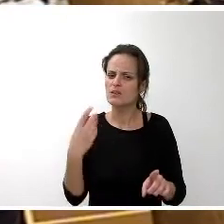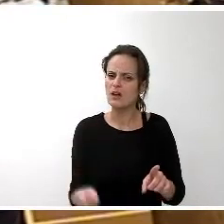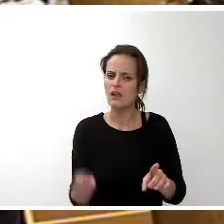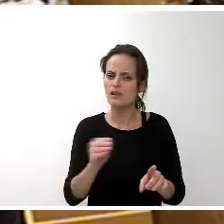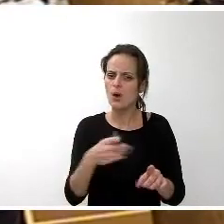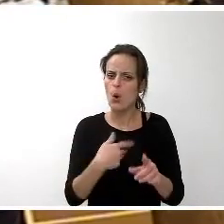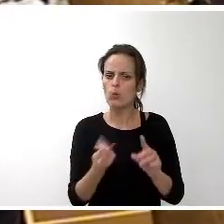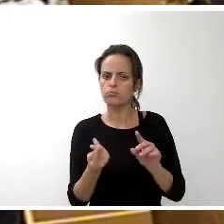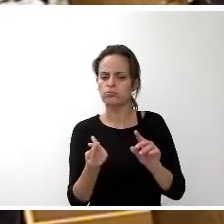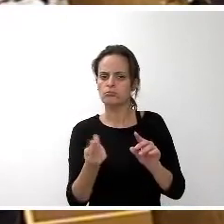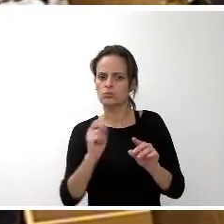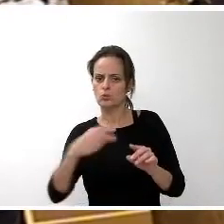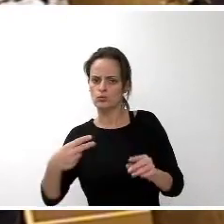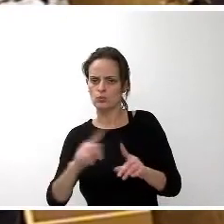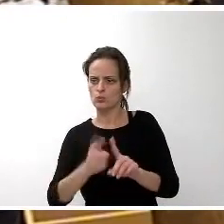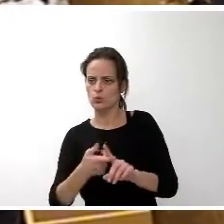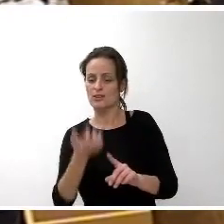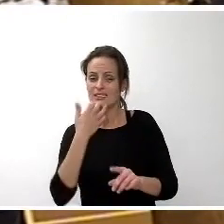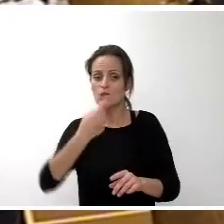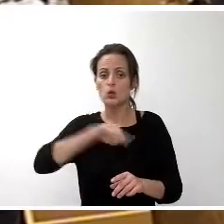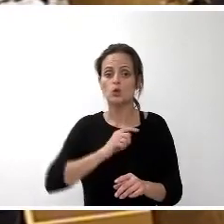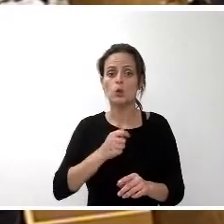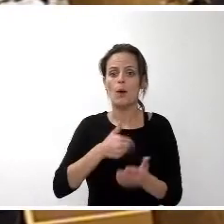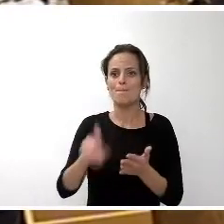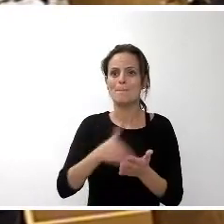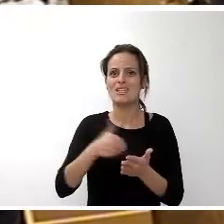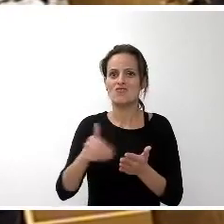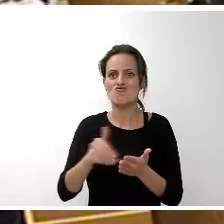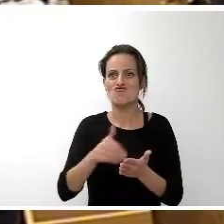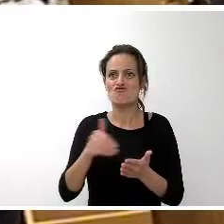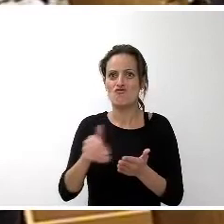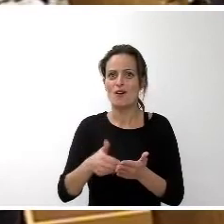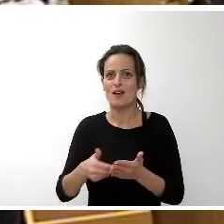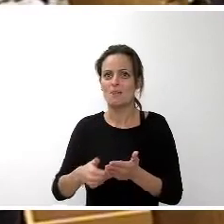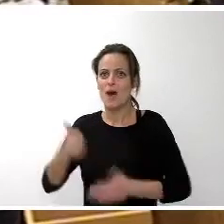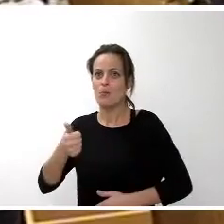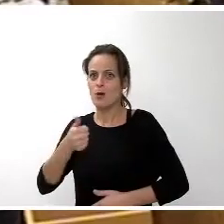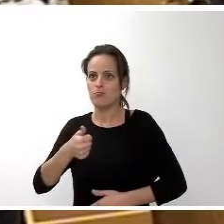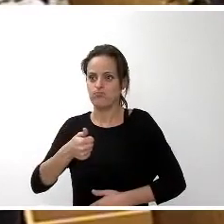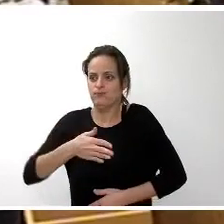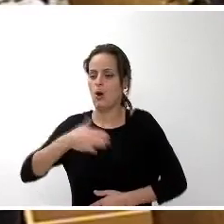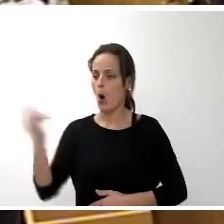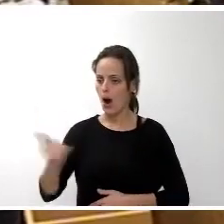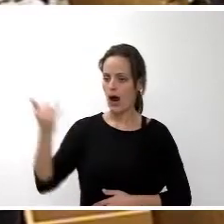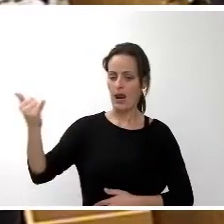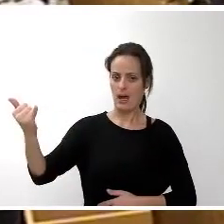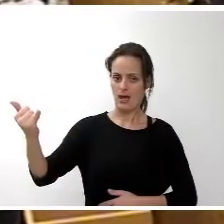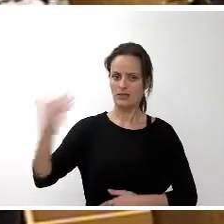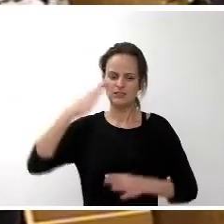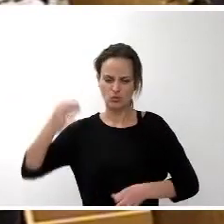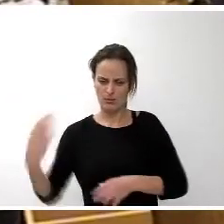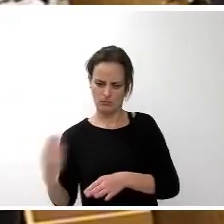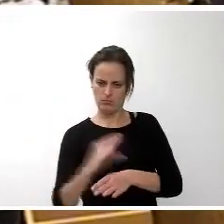antes la portavoz de coalición canaria si pudiésemos tener más millones ojalá pero estarían destinados seguramente a políticas sociales